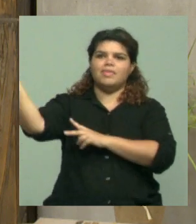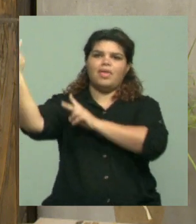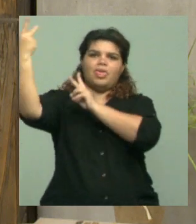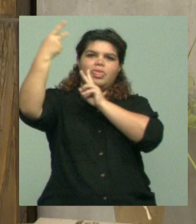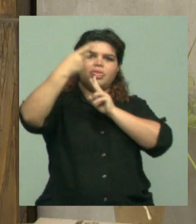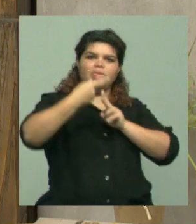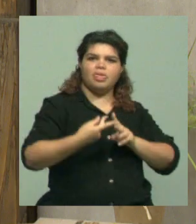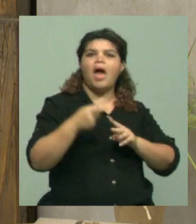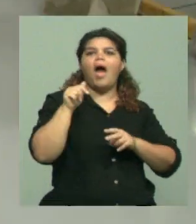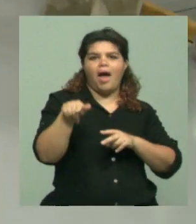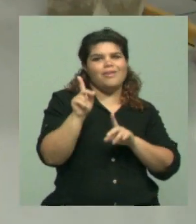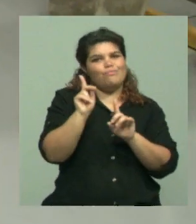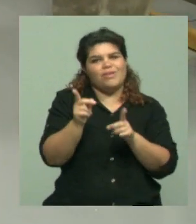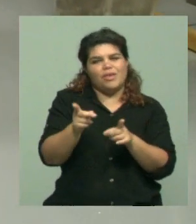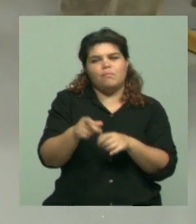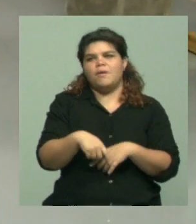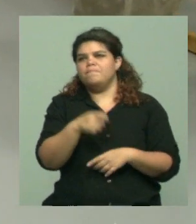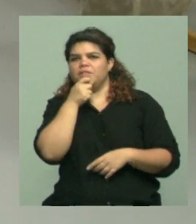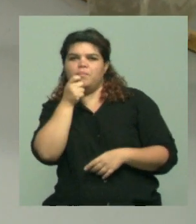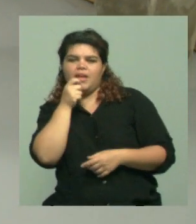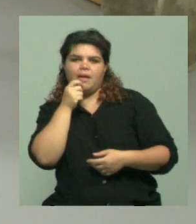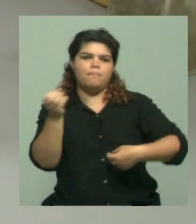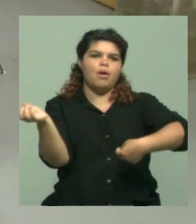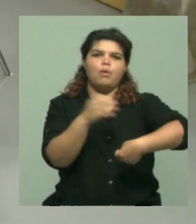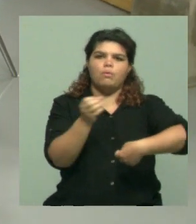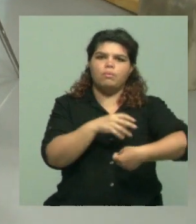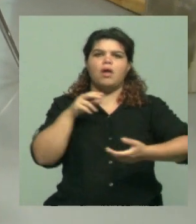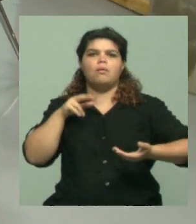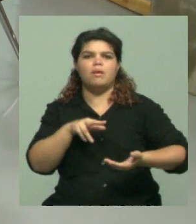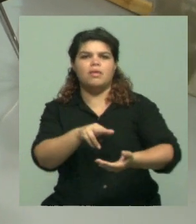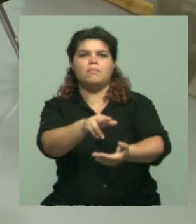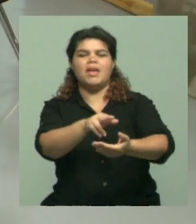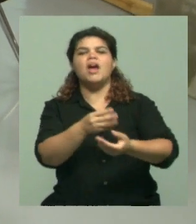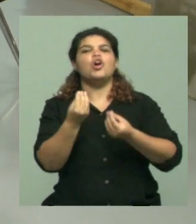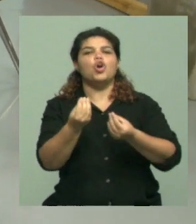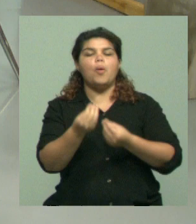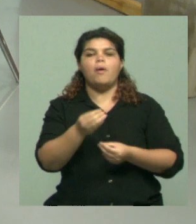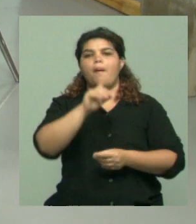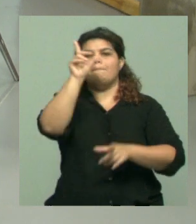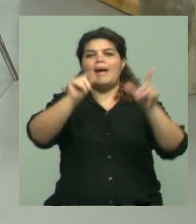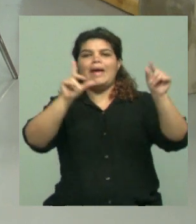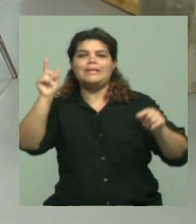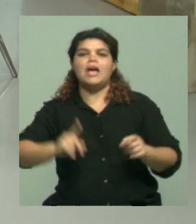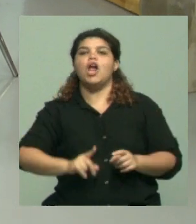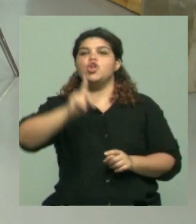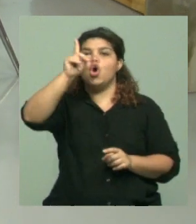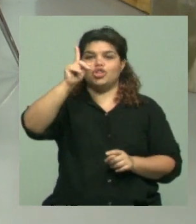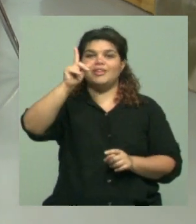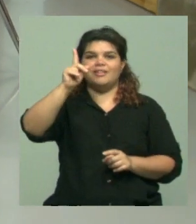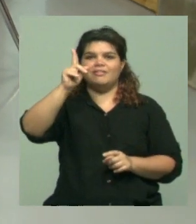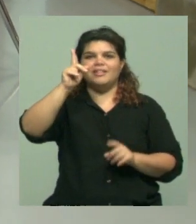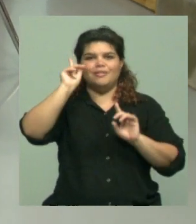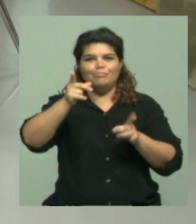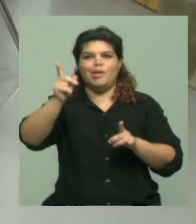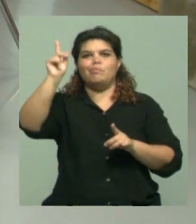la actividad económica en Mendoza, de vendimia, cosecha y demás, provienen de países del norte o también de las regiones endémicas de nuestro país. También se